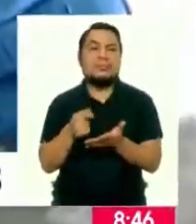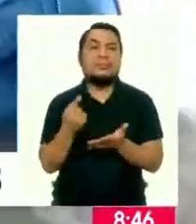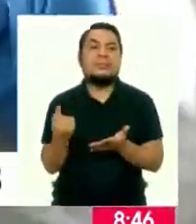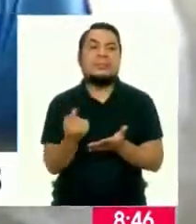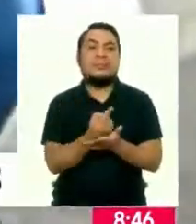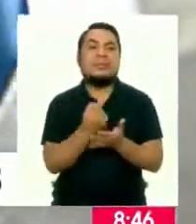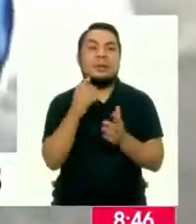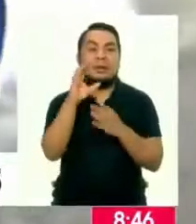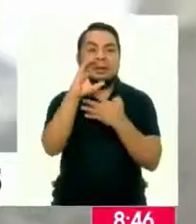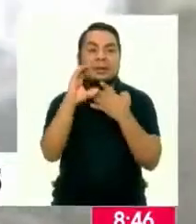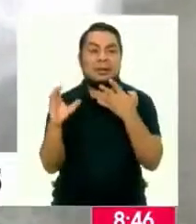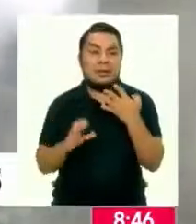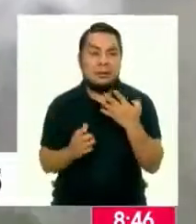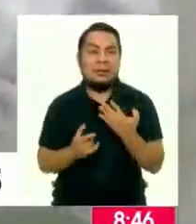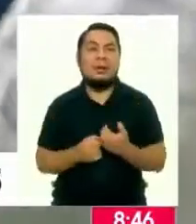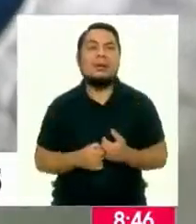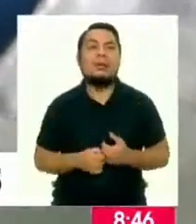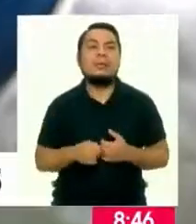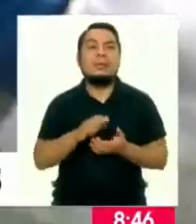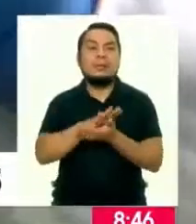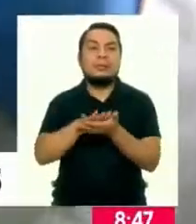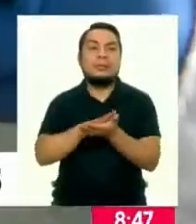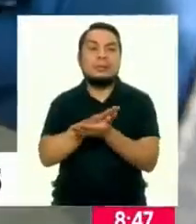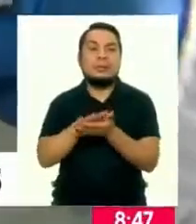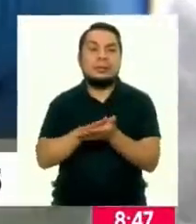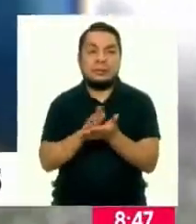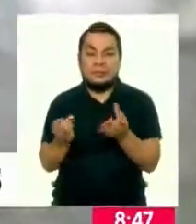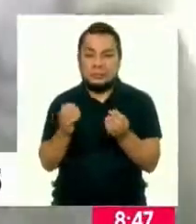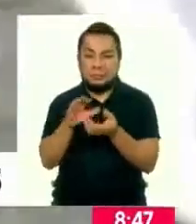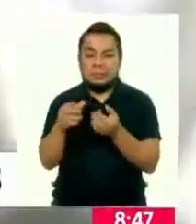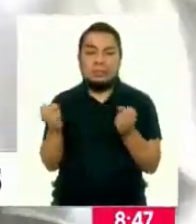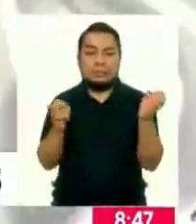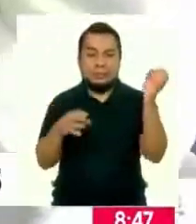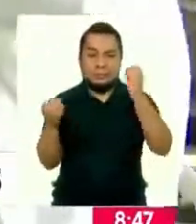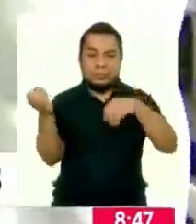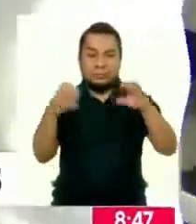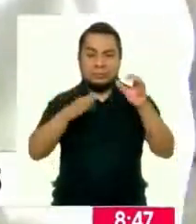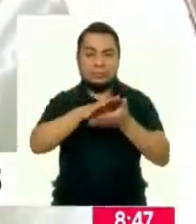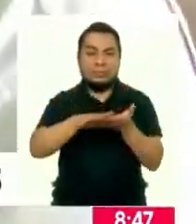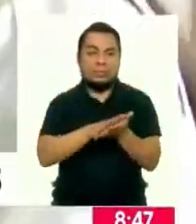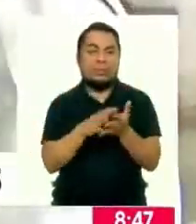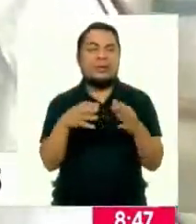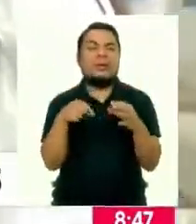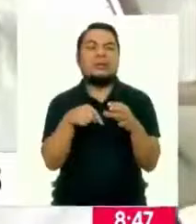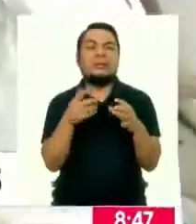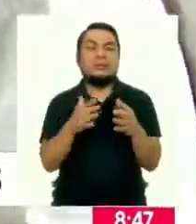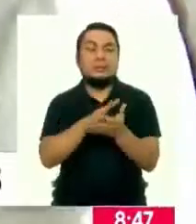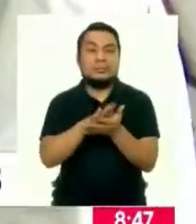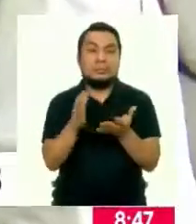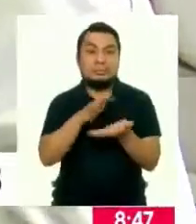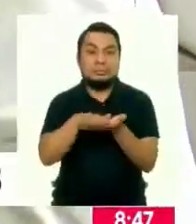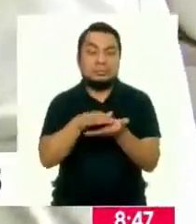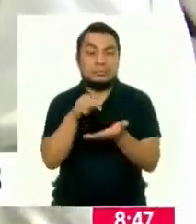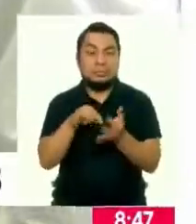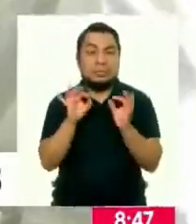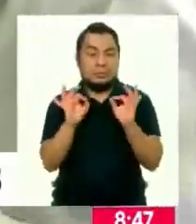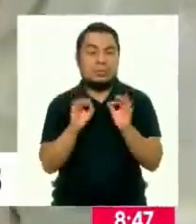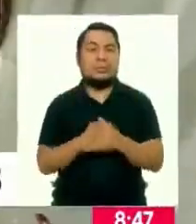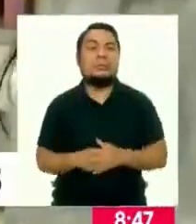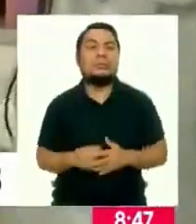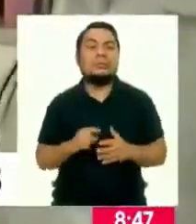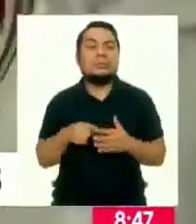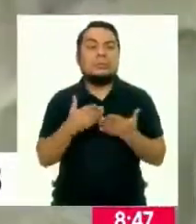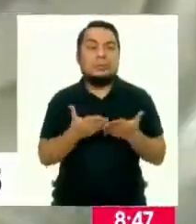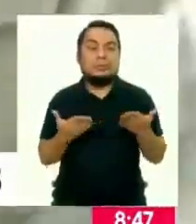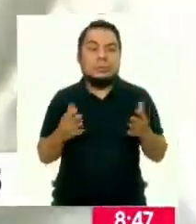características reológicas, que cuando van a ser mezcladas de manera óptima en